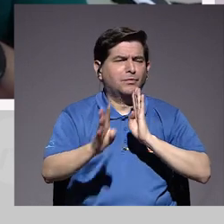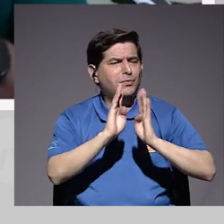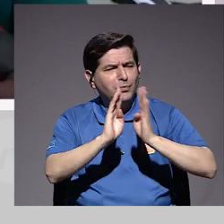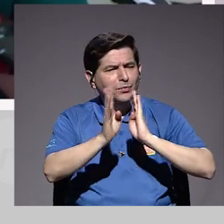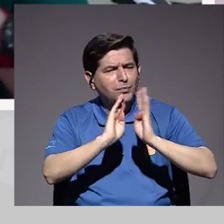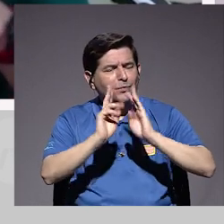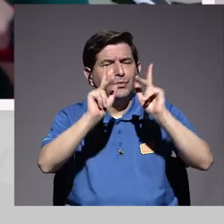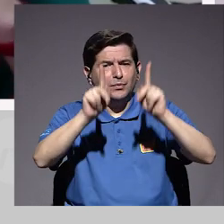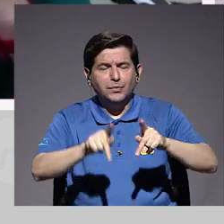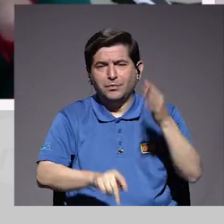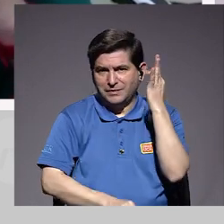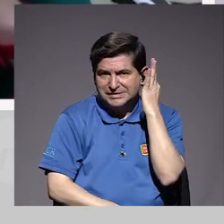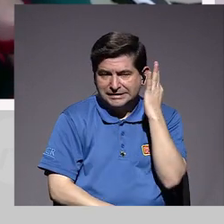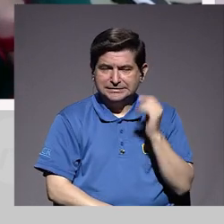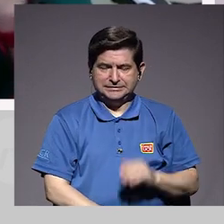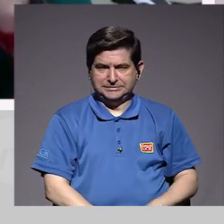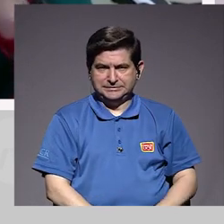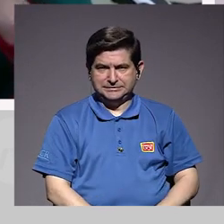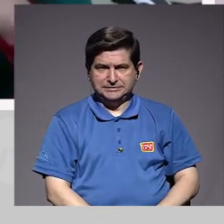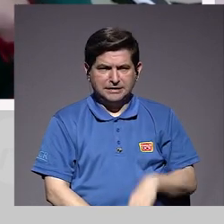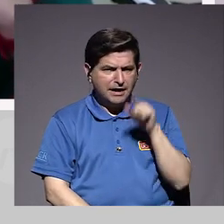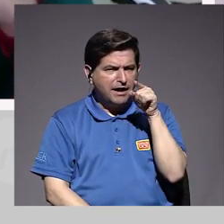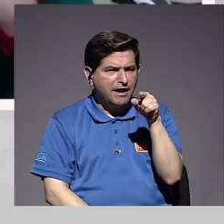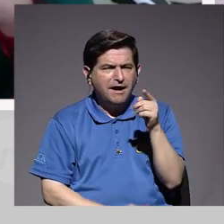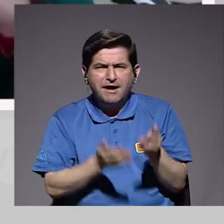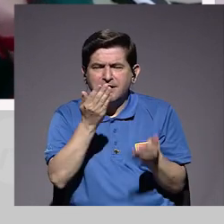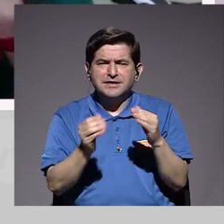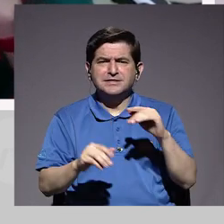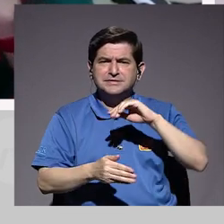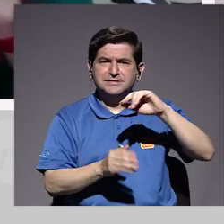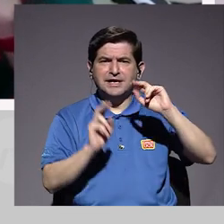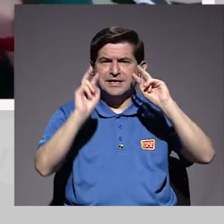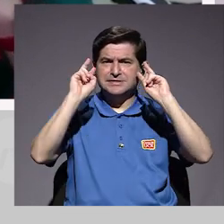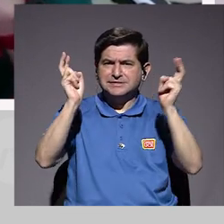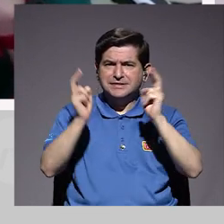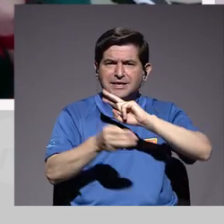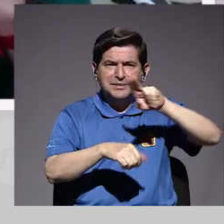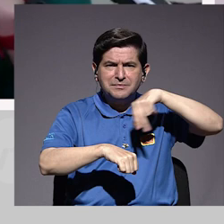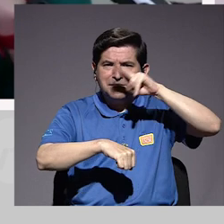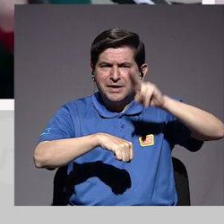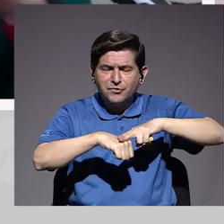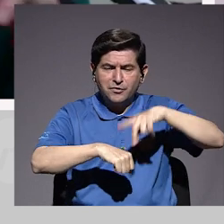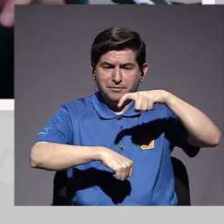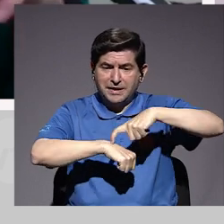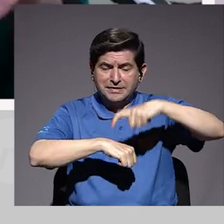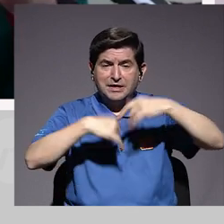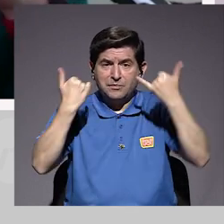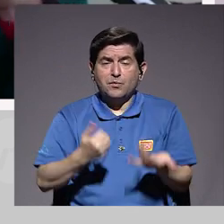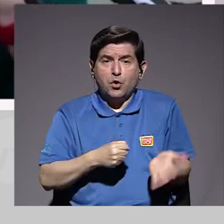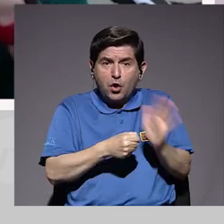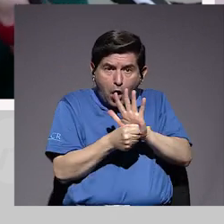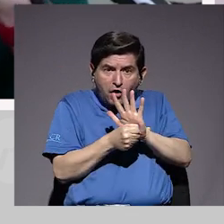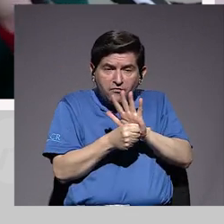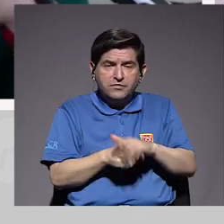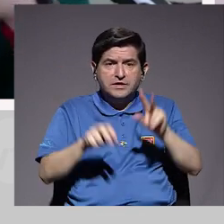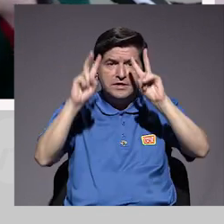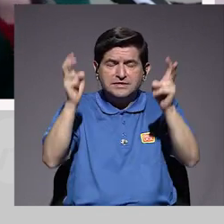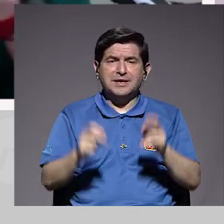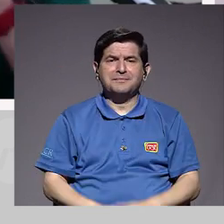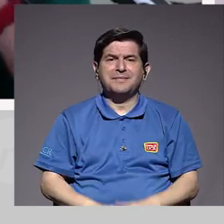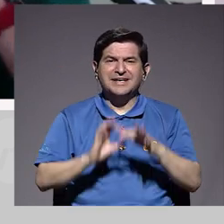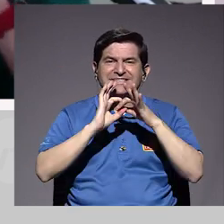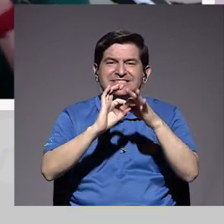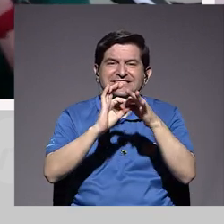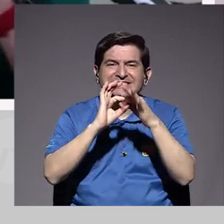y se volvió como el tema frecuente durante este periodo del COVID, el tema de sexualidad y cómo está